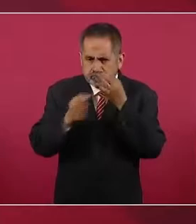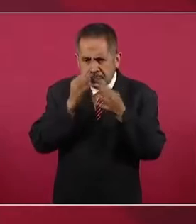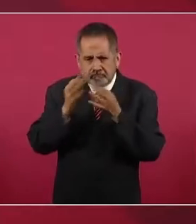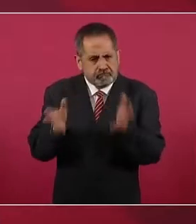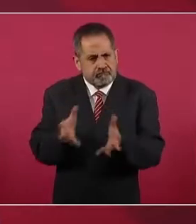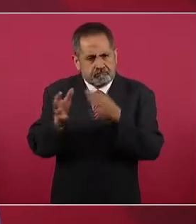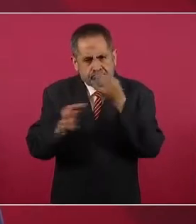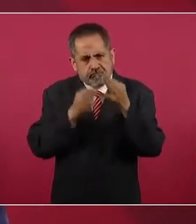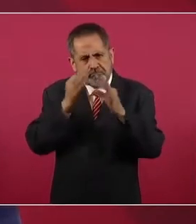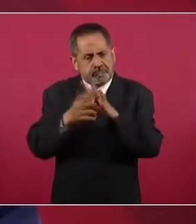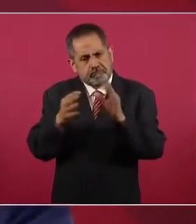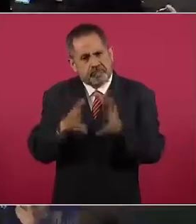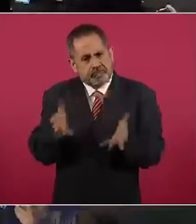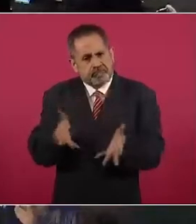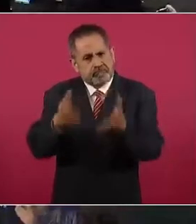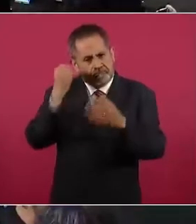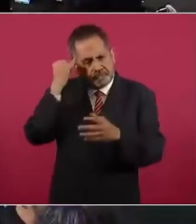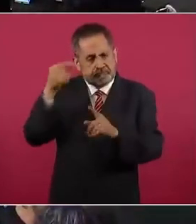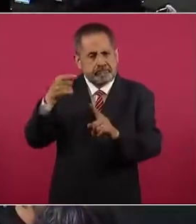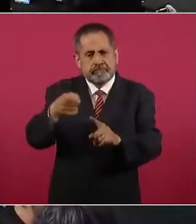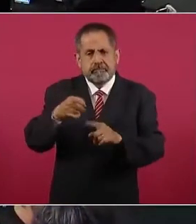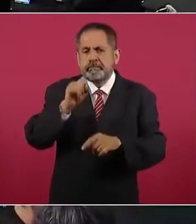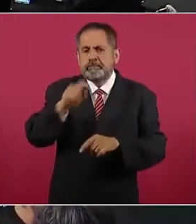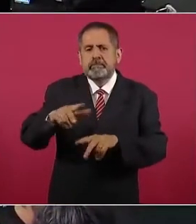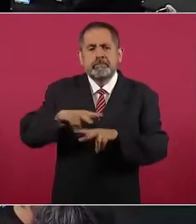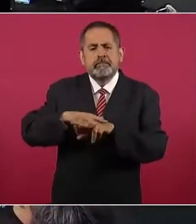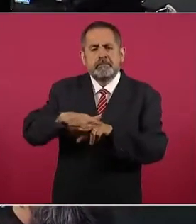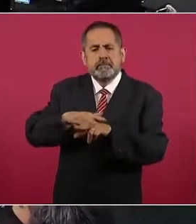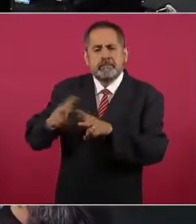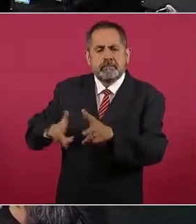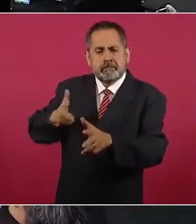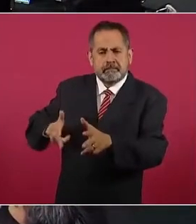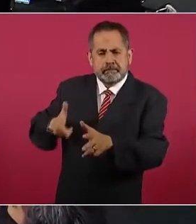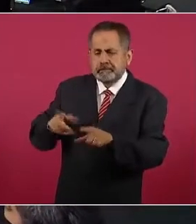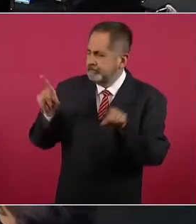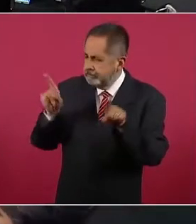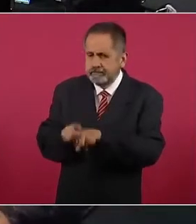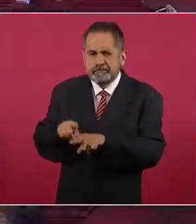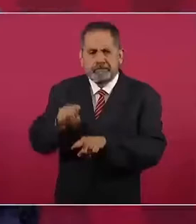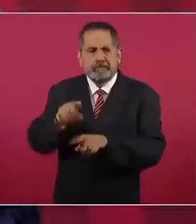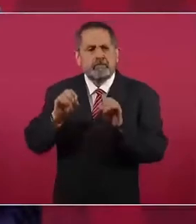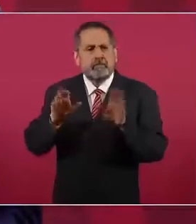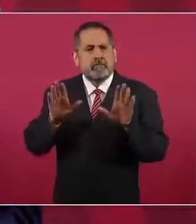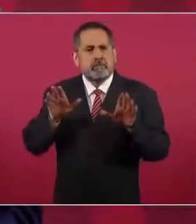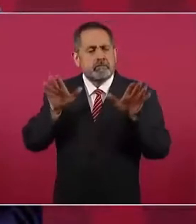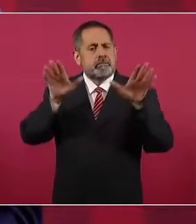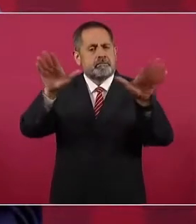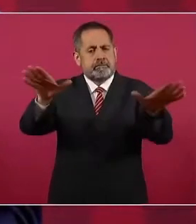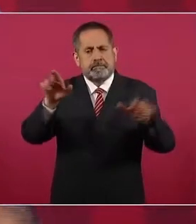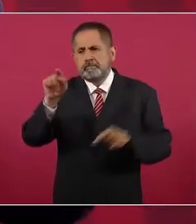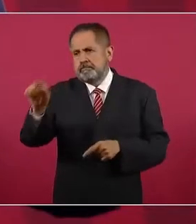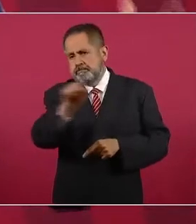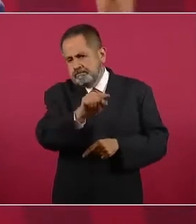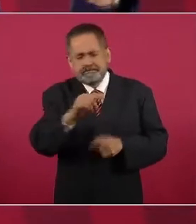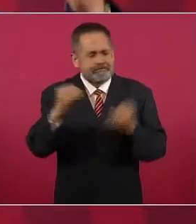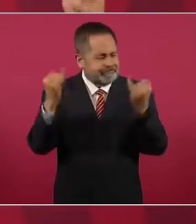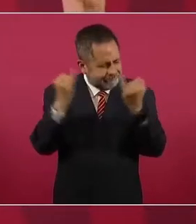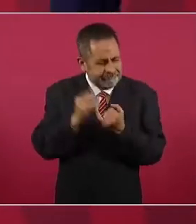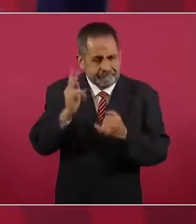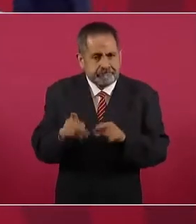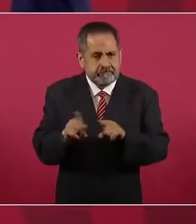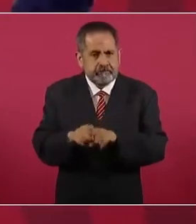en el Tren Maya y en los aeropuertos. ¿Por qué